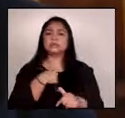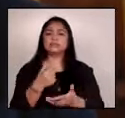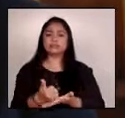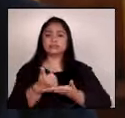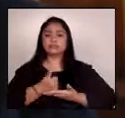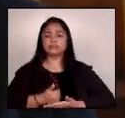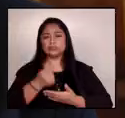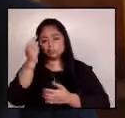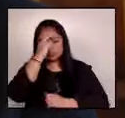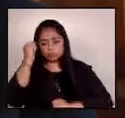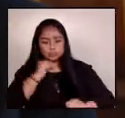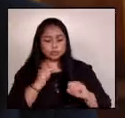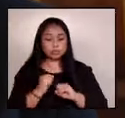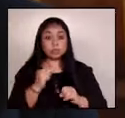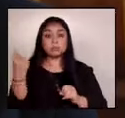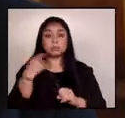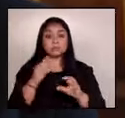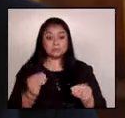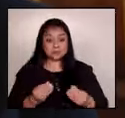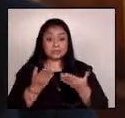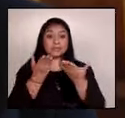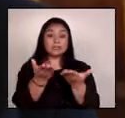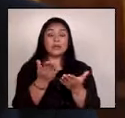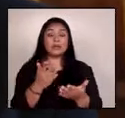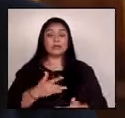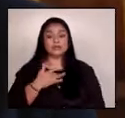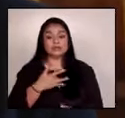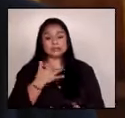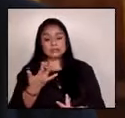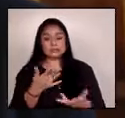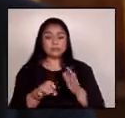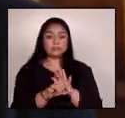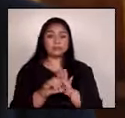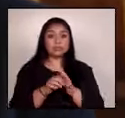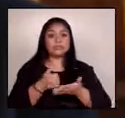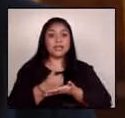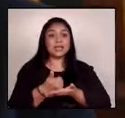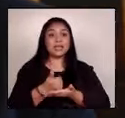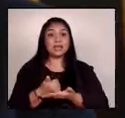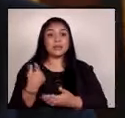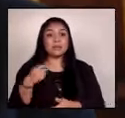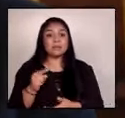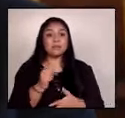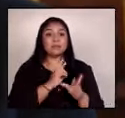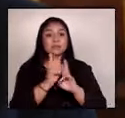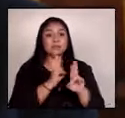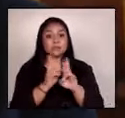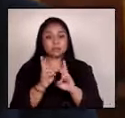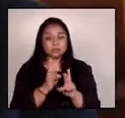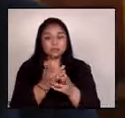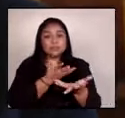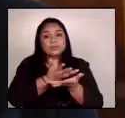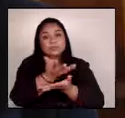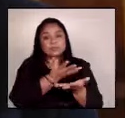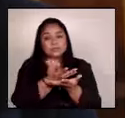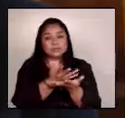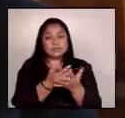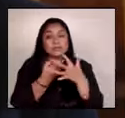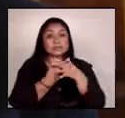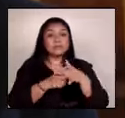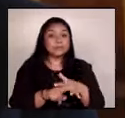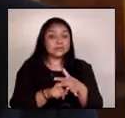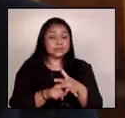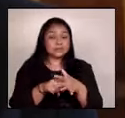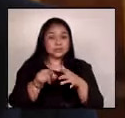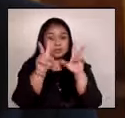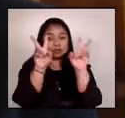para devolverle un sentido de colaboración sincera a nuestras relaciones bilaterales a partir de